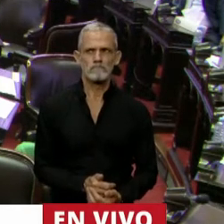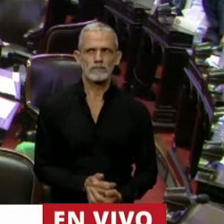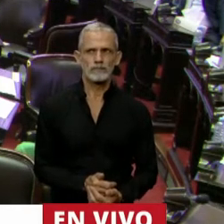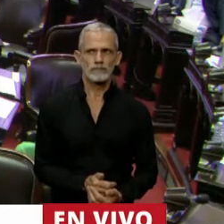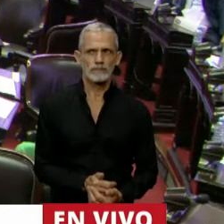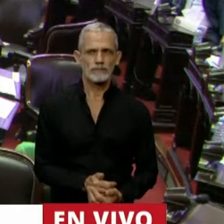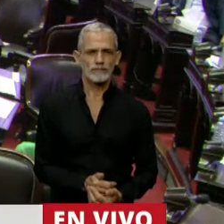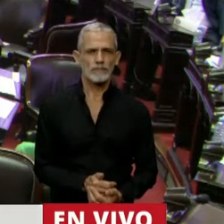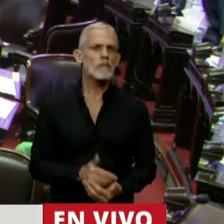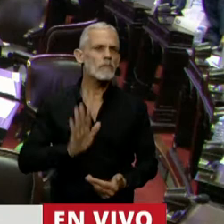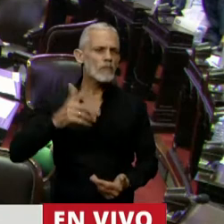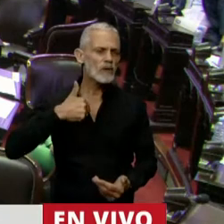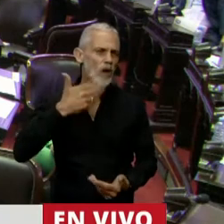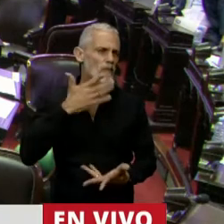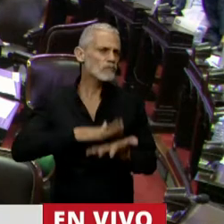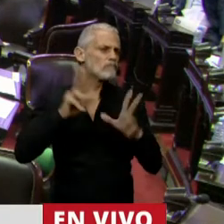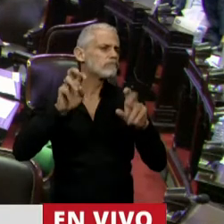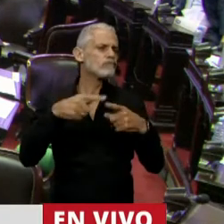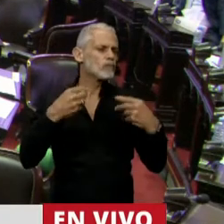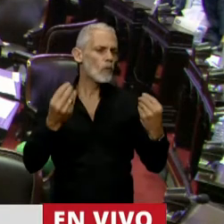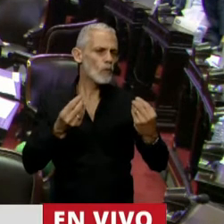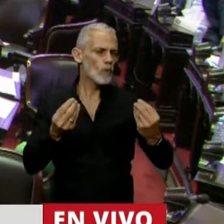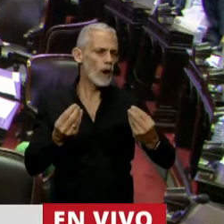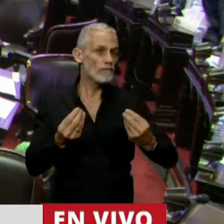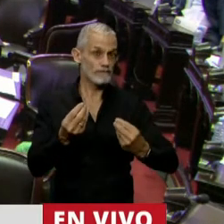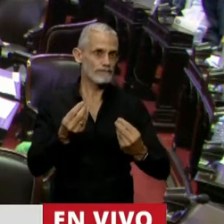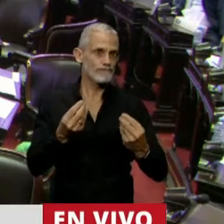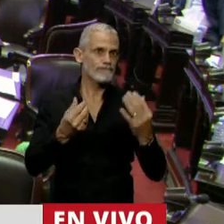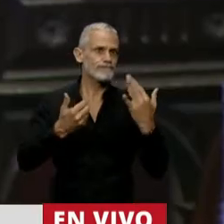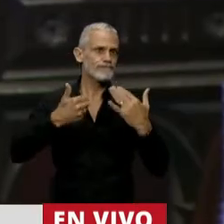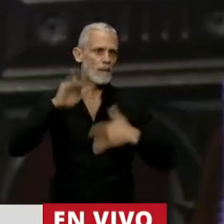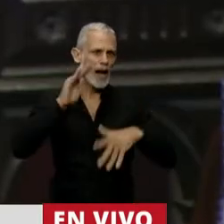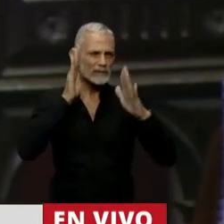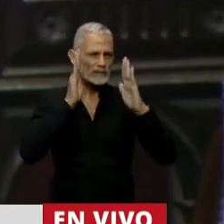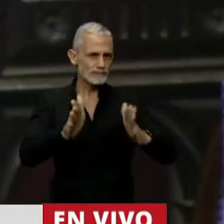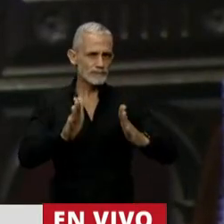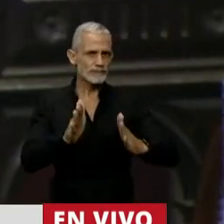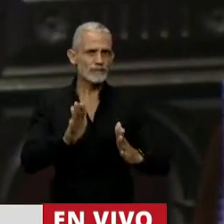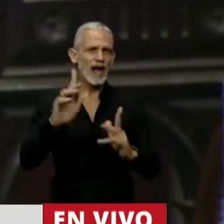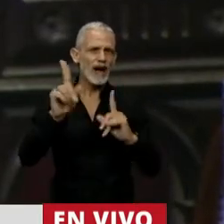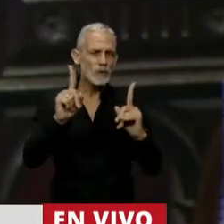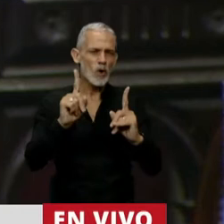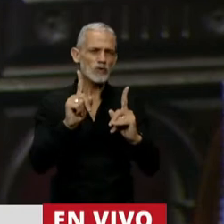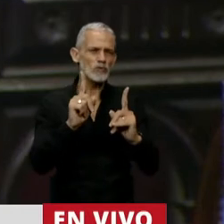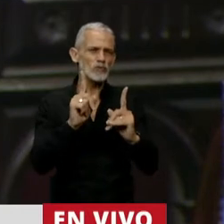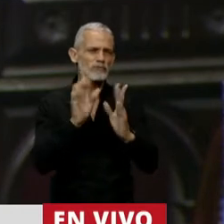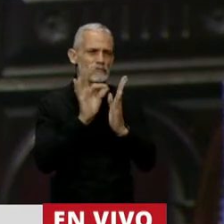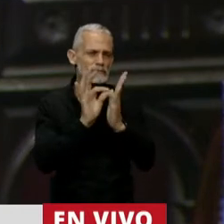Bueno, yo me voy a referir fundamentalmente a algunos pequeños